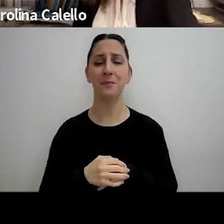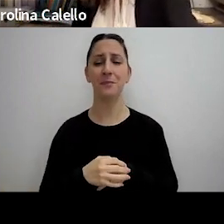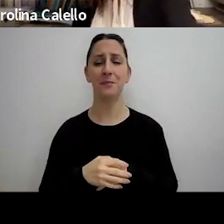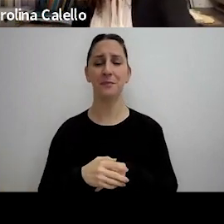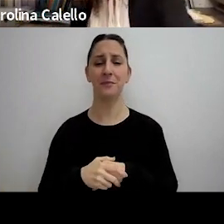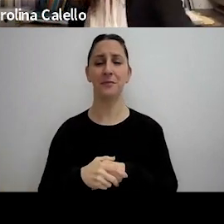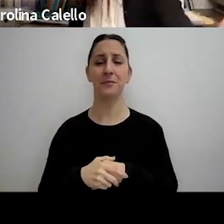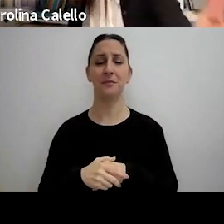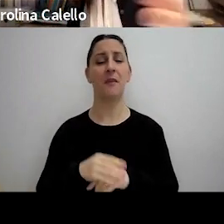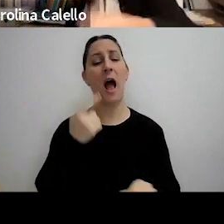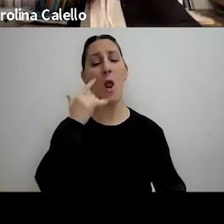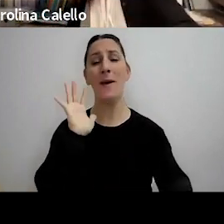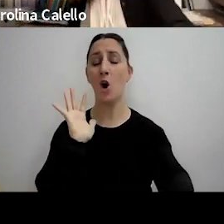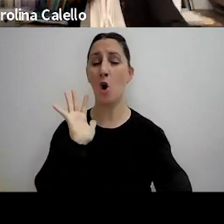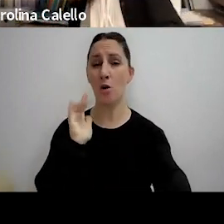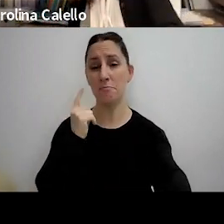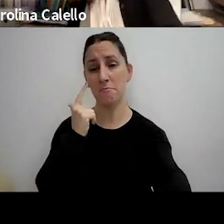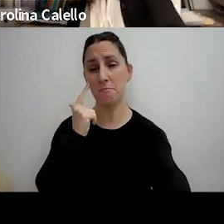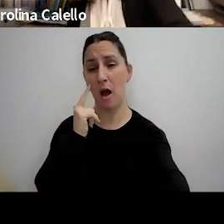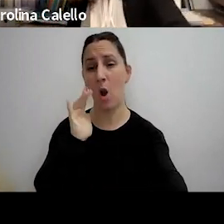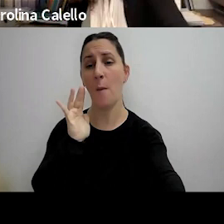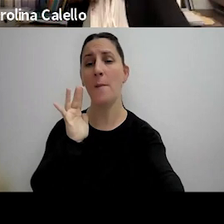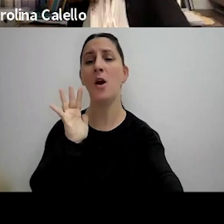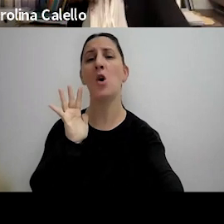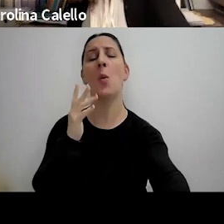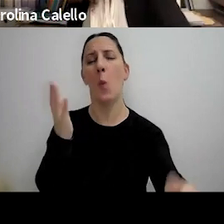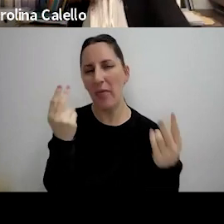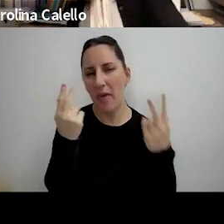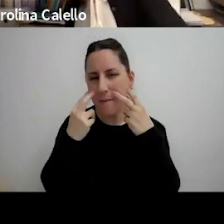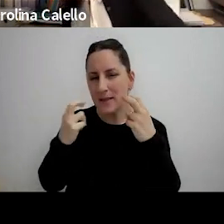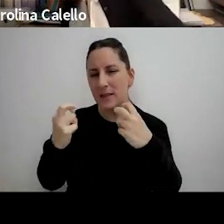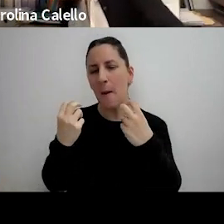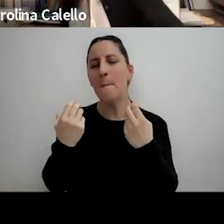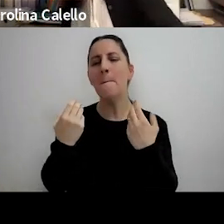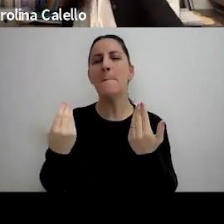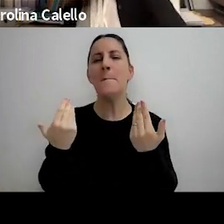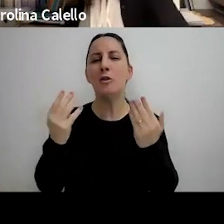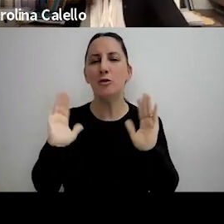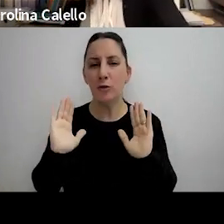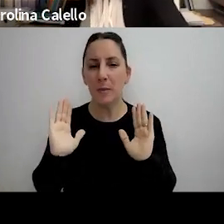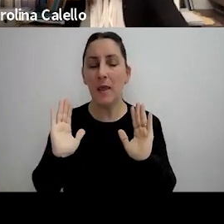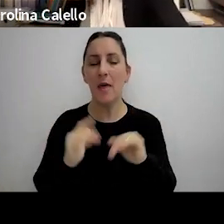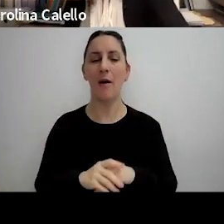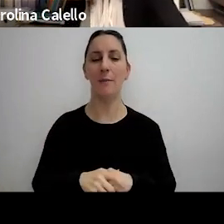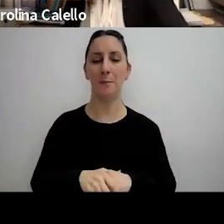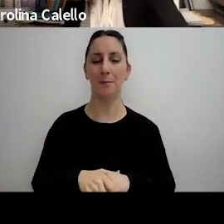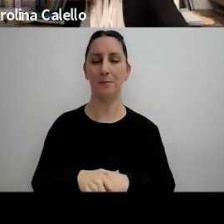tal vez tal vez se podría explorar la posibilidad de que